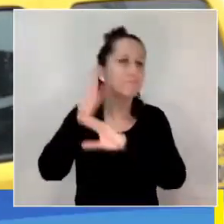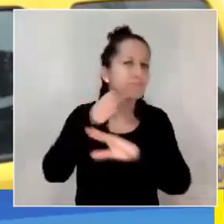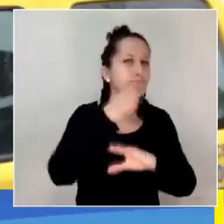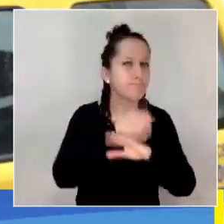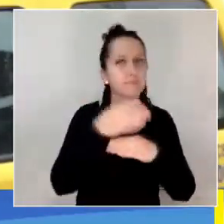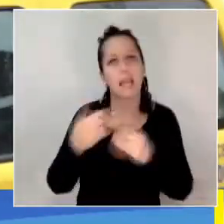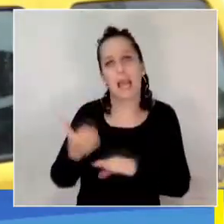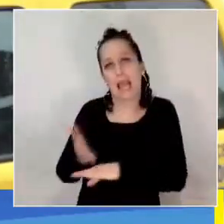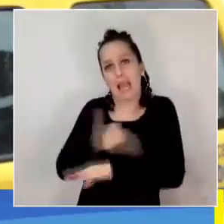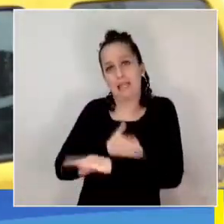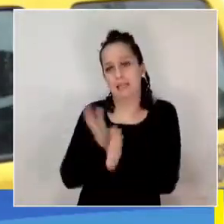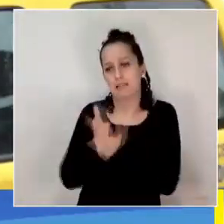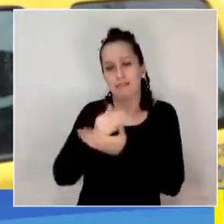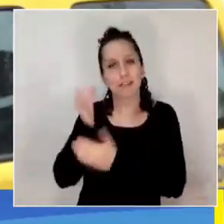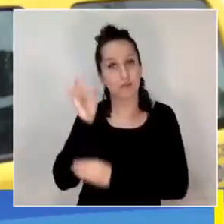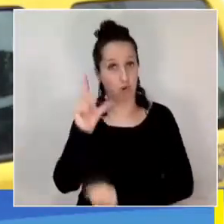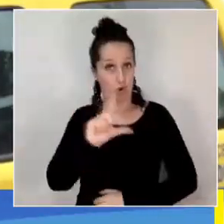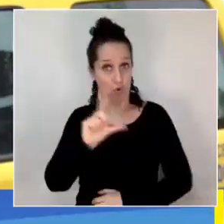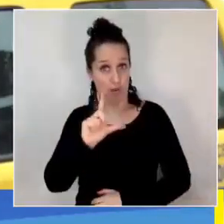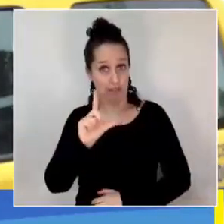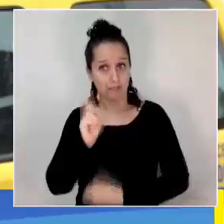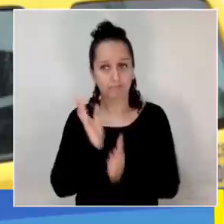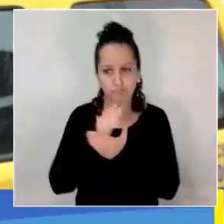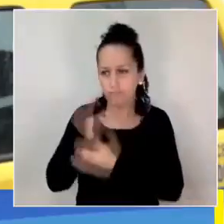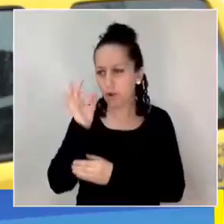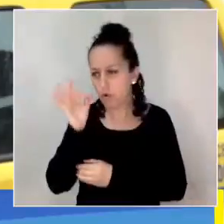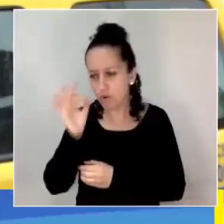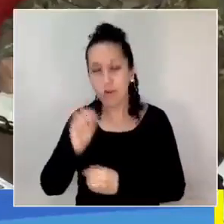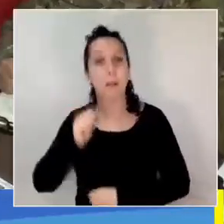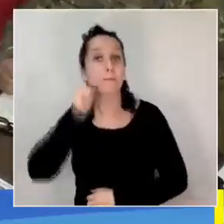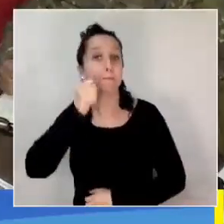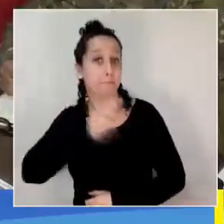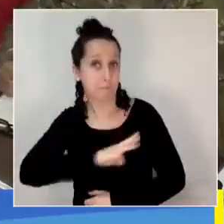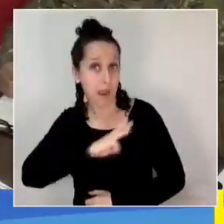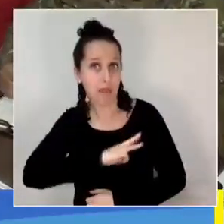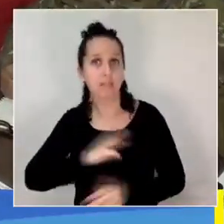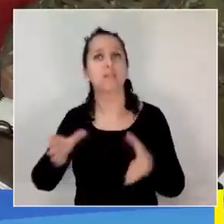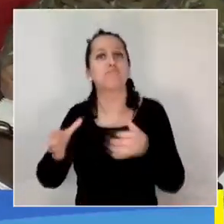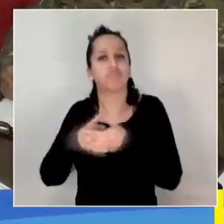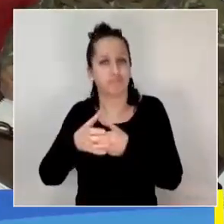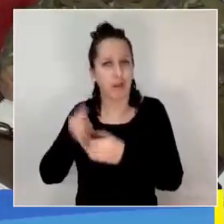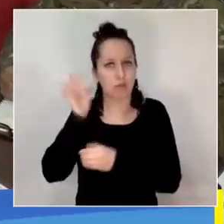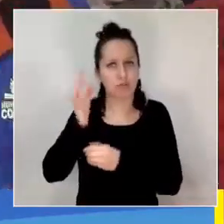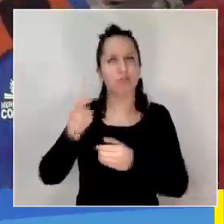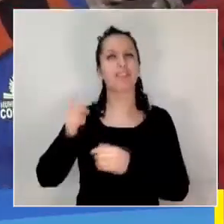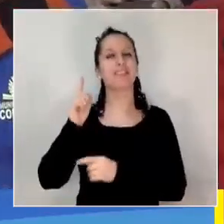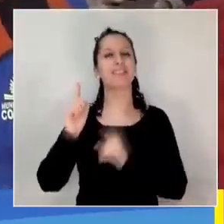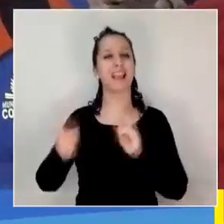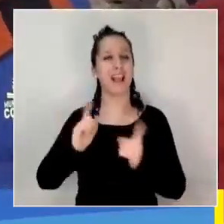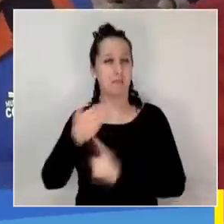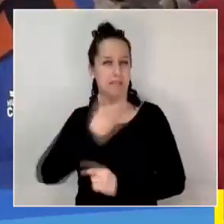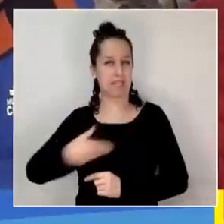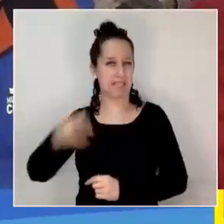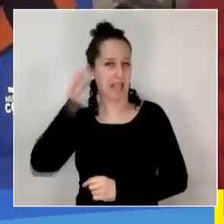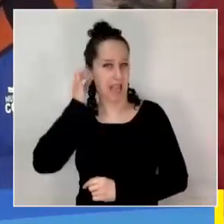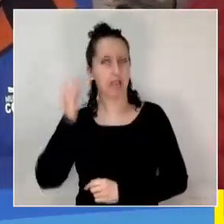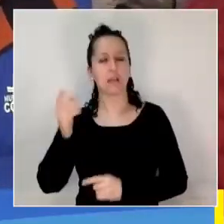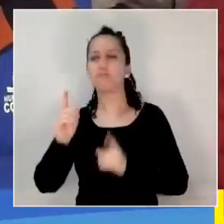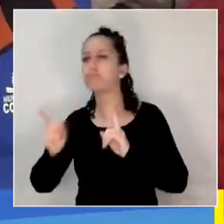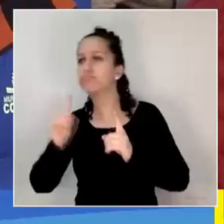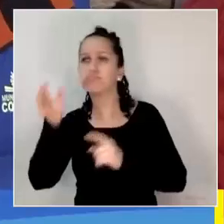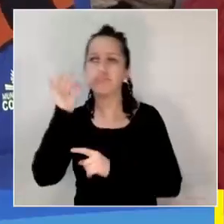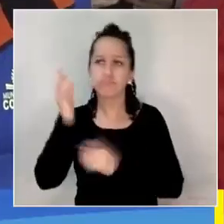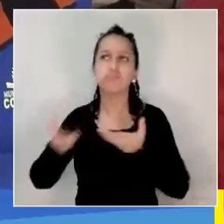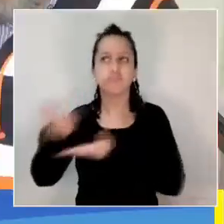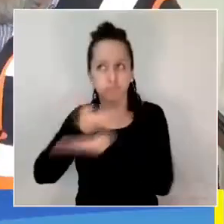reunión de coordinación el día lunes, el martes estuvimos también en el Código Regional, que encabezó la delegada presidencial. Acabamos de terminar